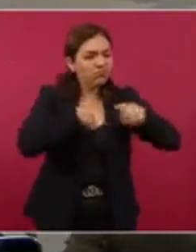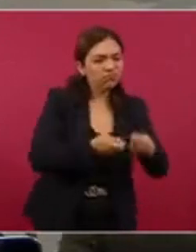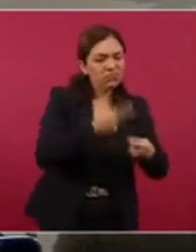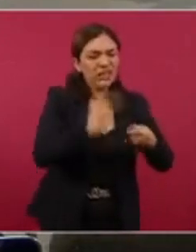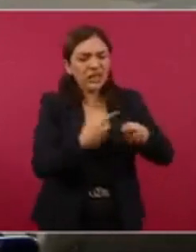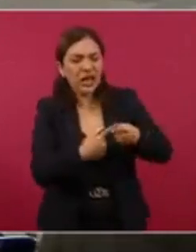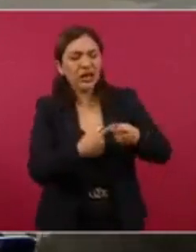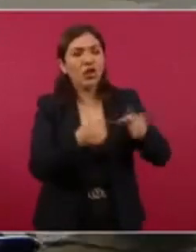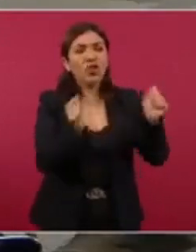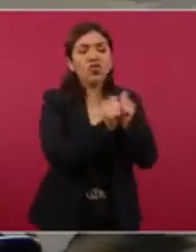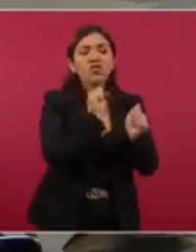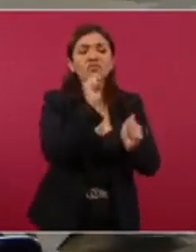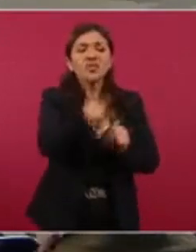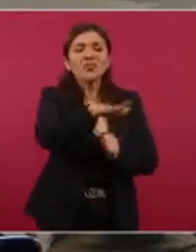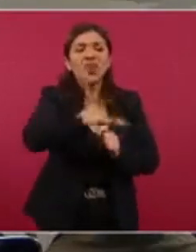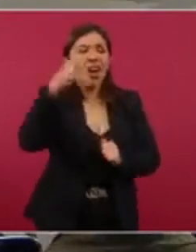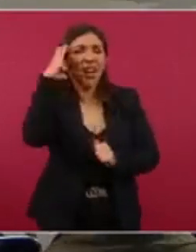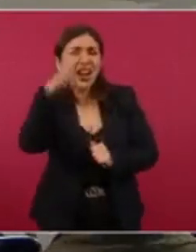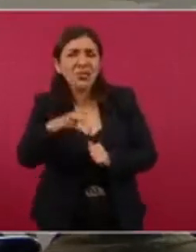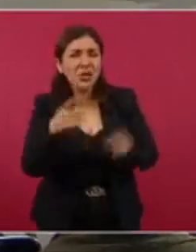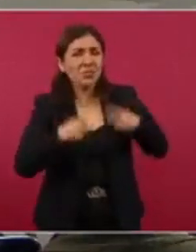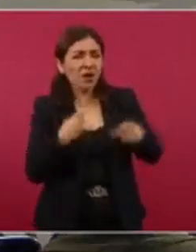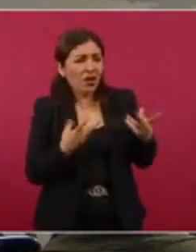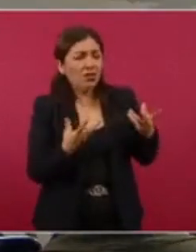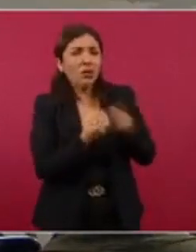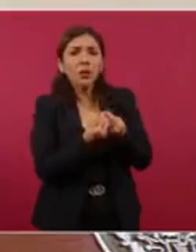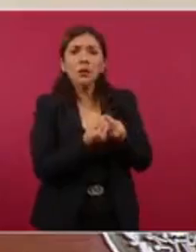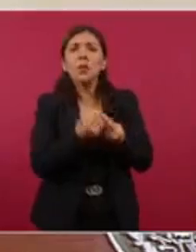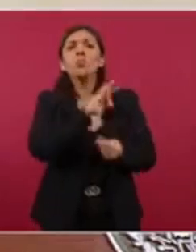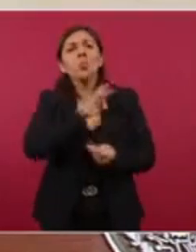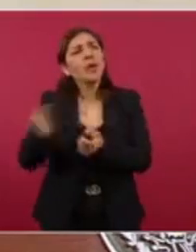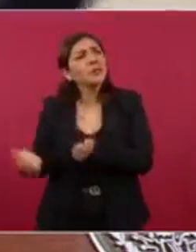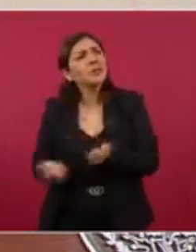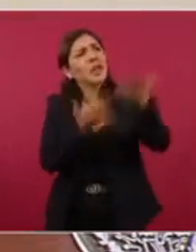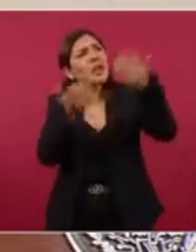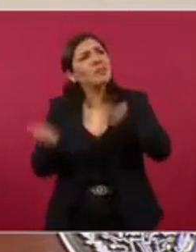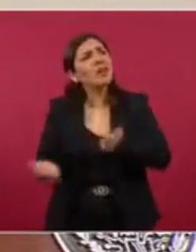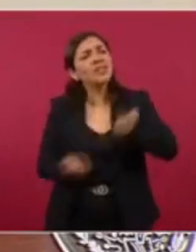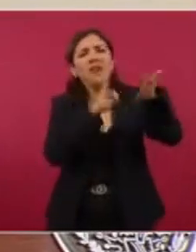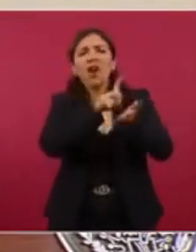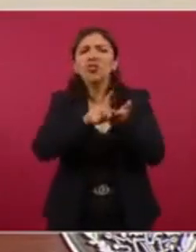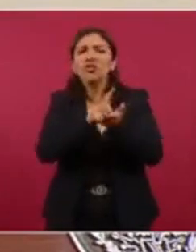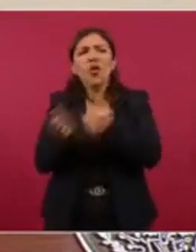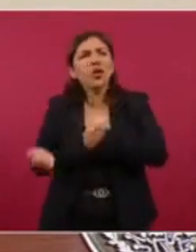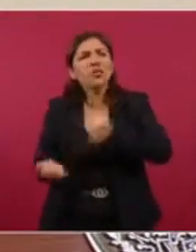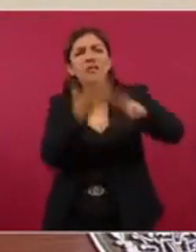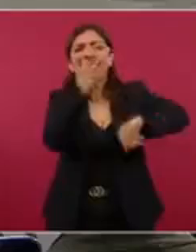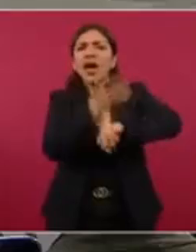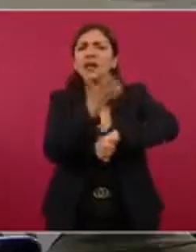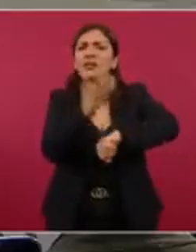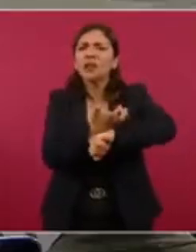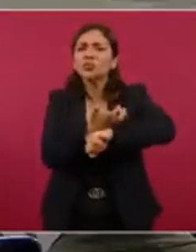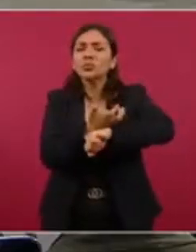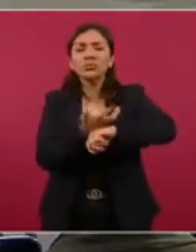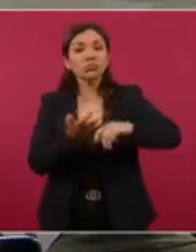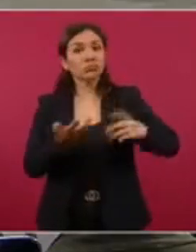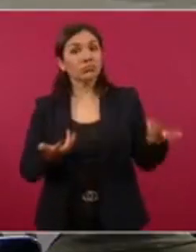con delincuentes y pasa la droga a Estados Unidos y allá no hay